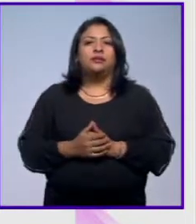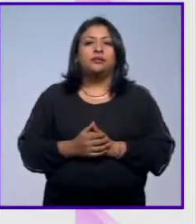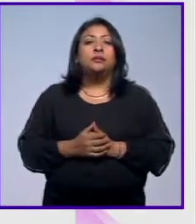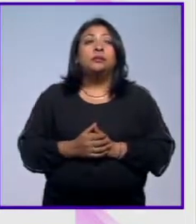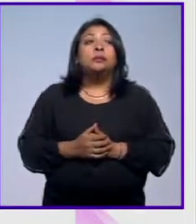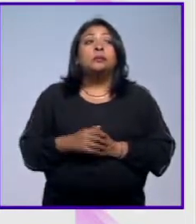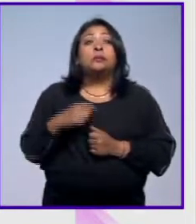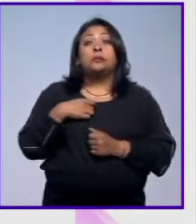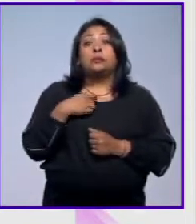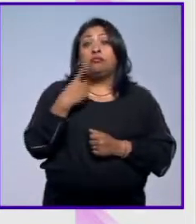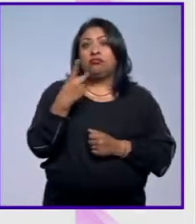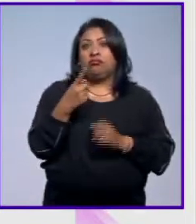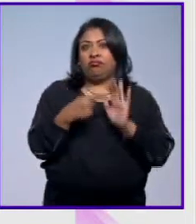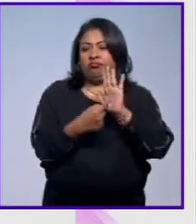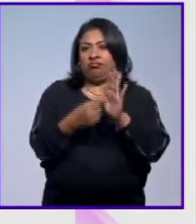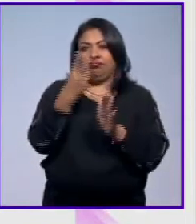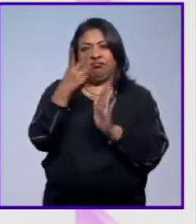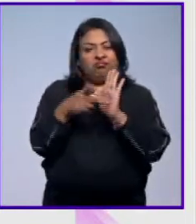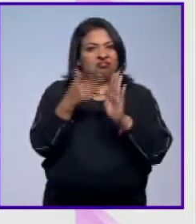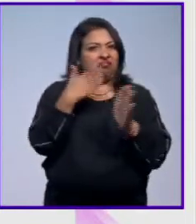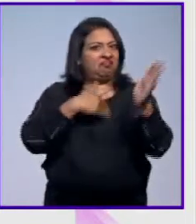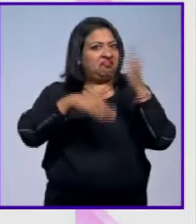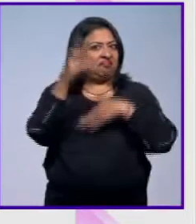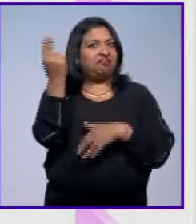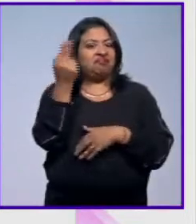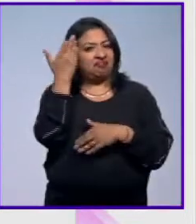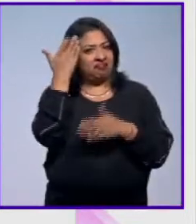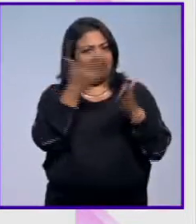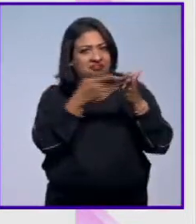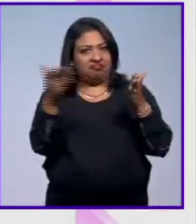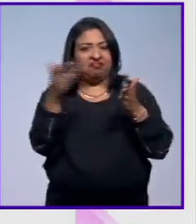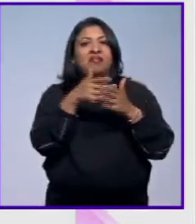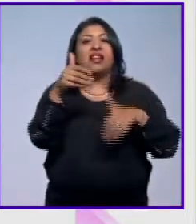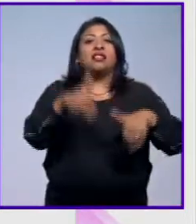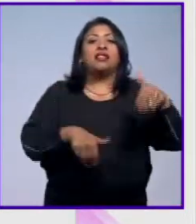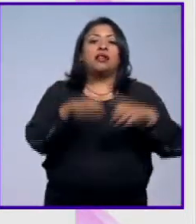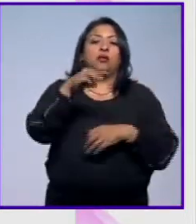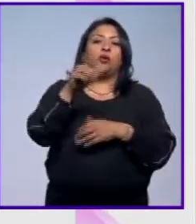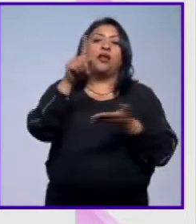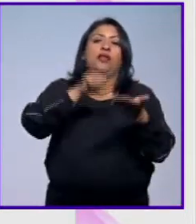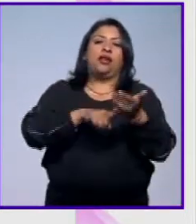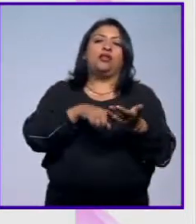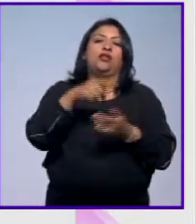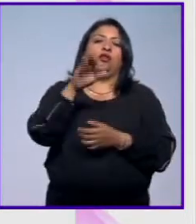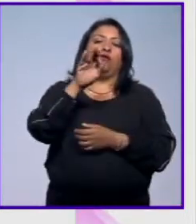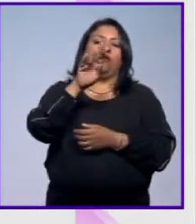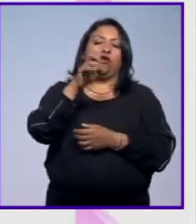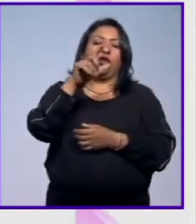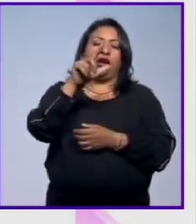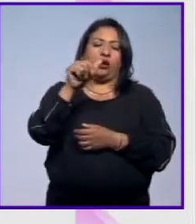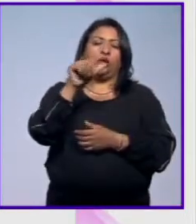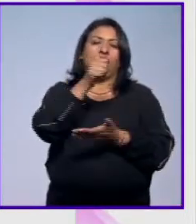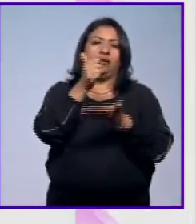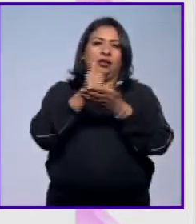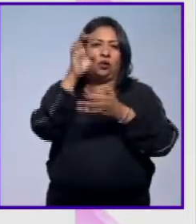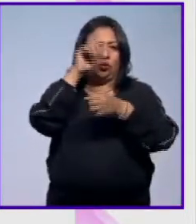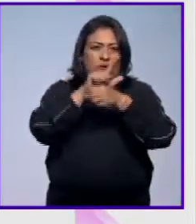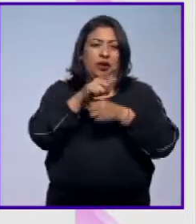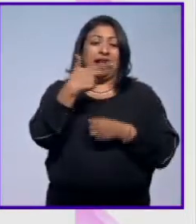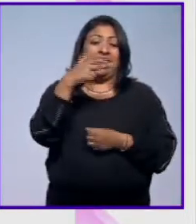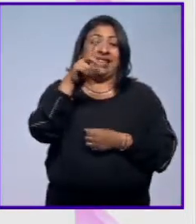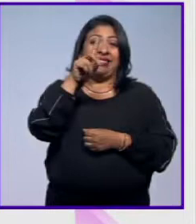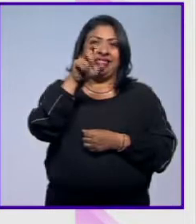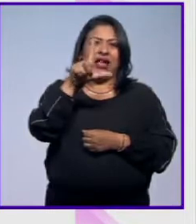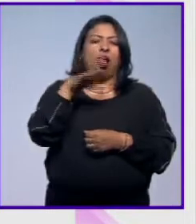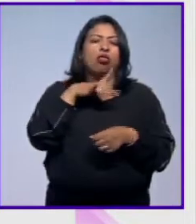Luego de tres exitosas y necesarias temporadas, Teatro Mondo presenta en el foro la gruta del Centro Cultural Helénico Händel, una